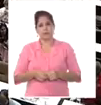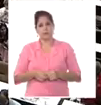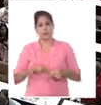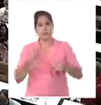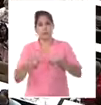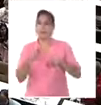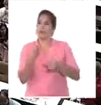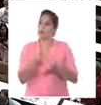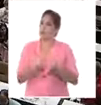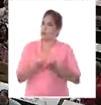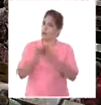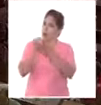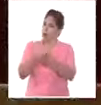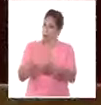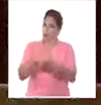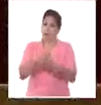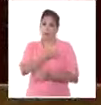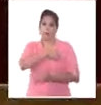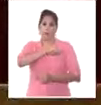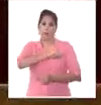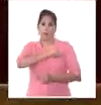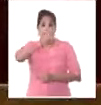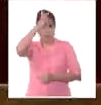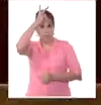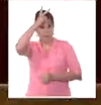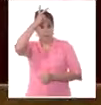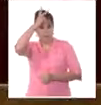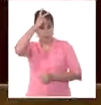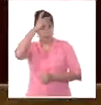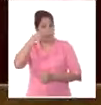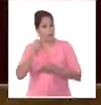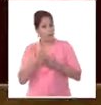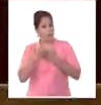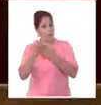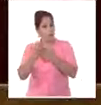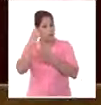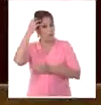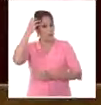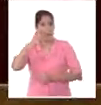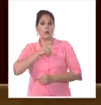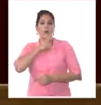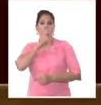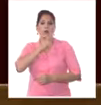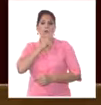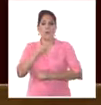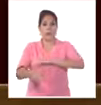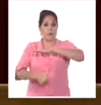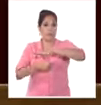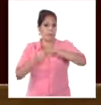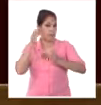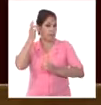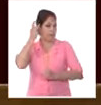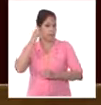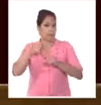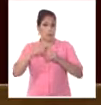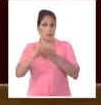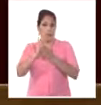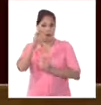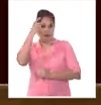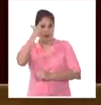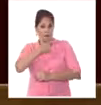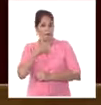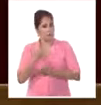Apoyamos también la causa del pueblo peruano y respaldamos al gobierno de Honduras y a su presidenta Xiomara Castro.